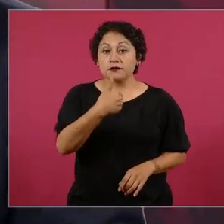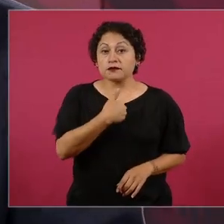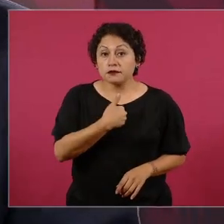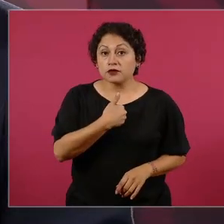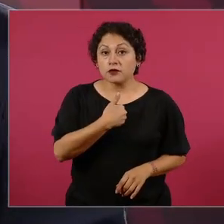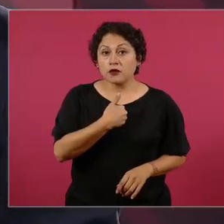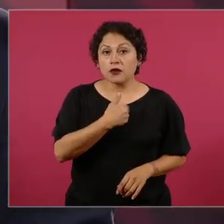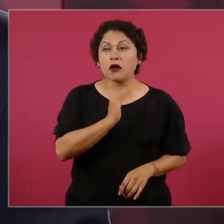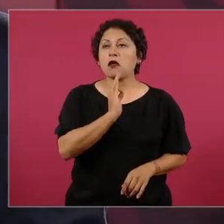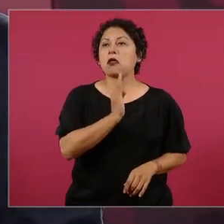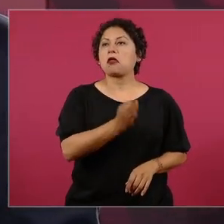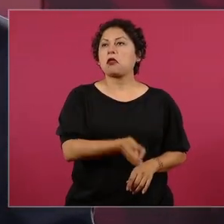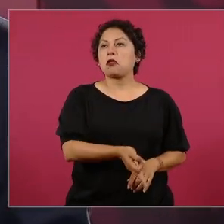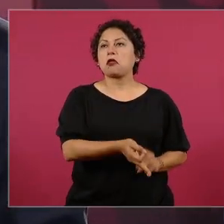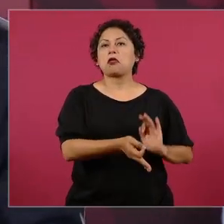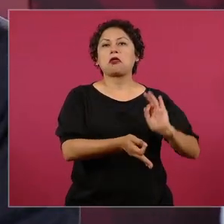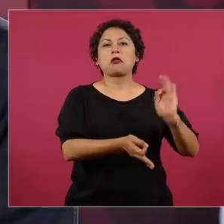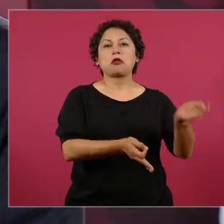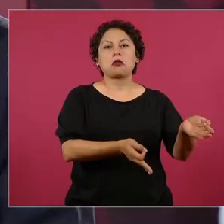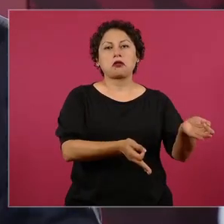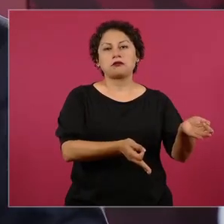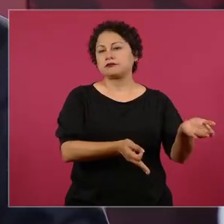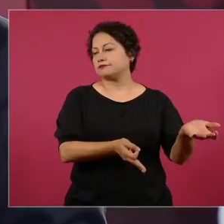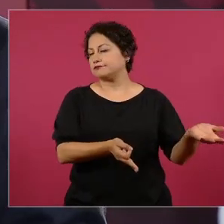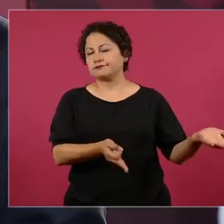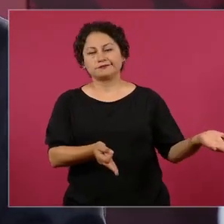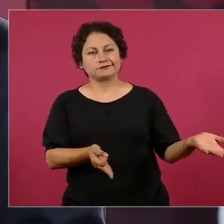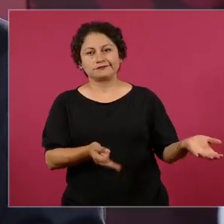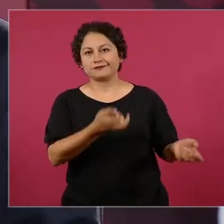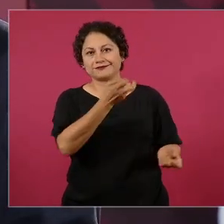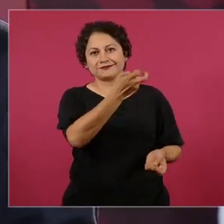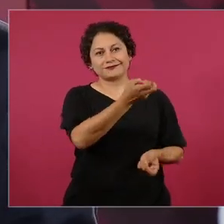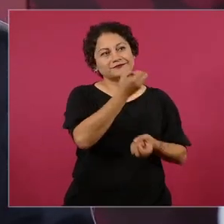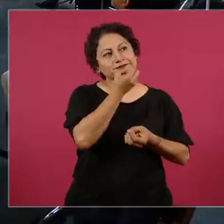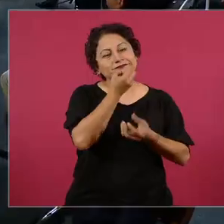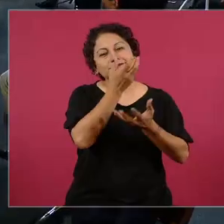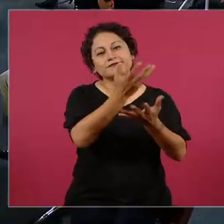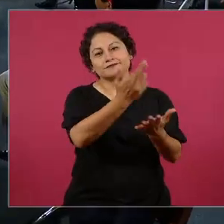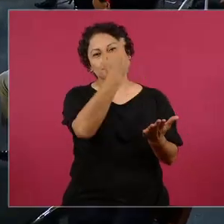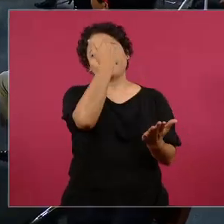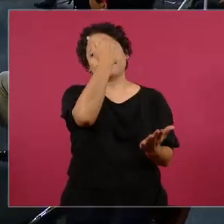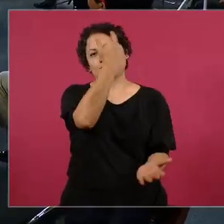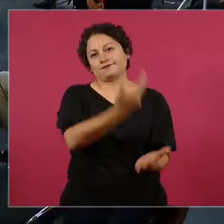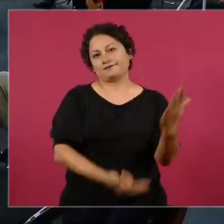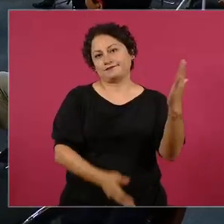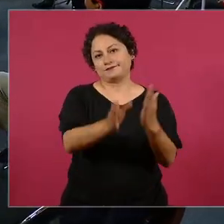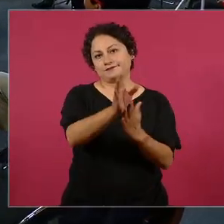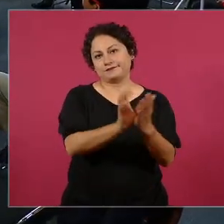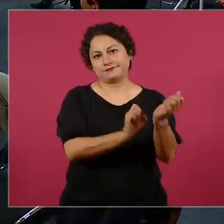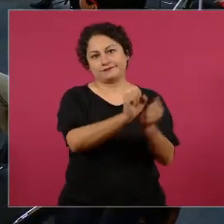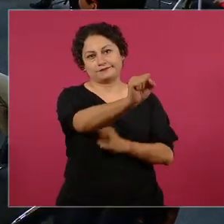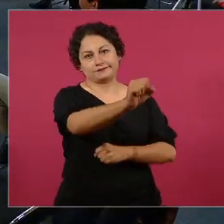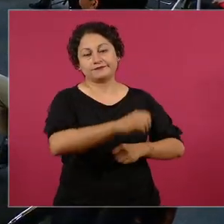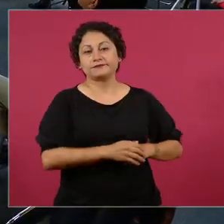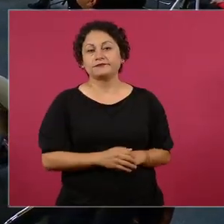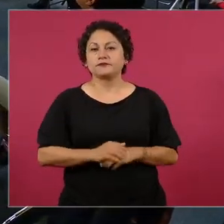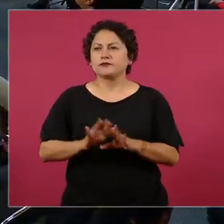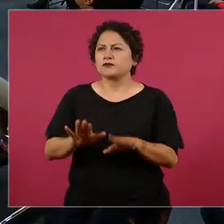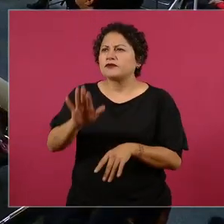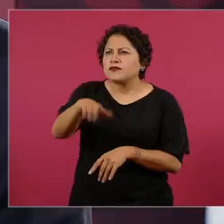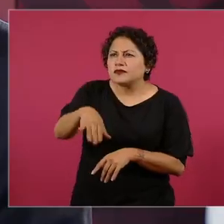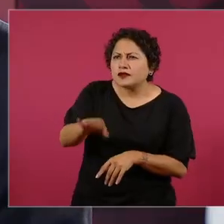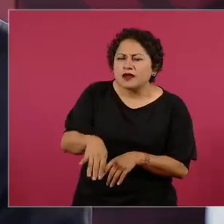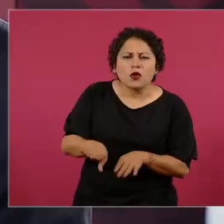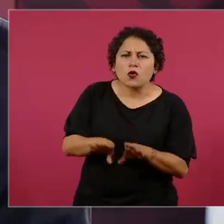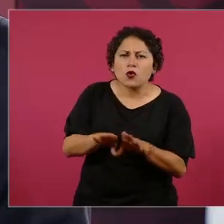permitir que se viole nuestra constitución que podría poner fin a la pausa presidente bueno que haya una